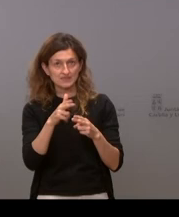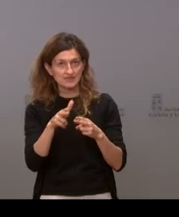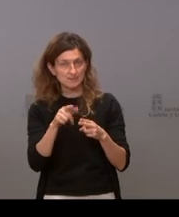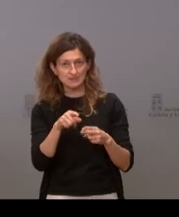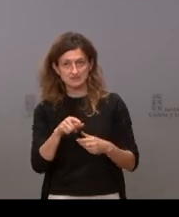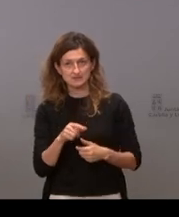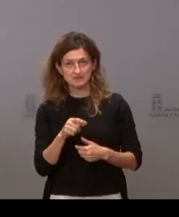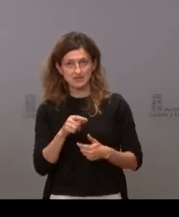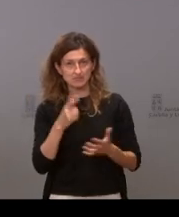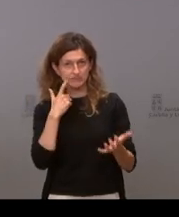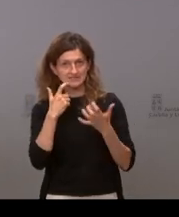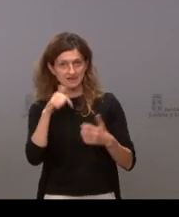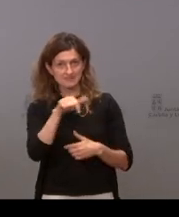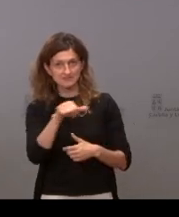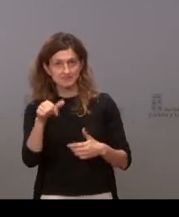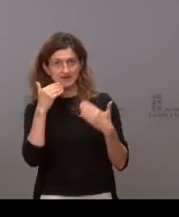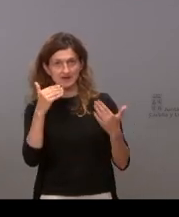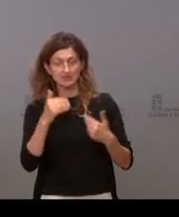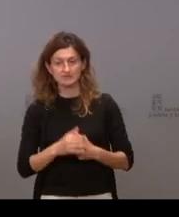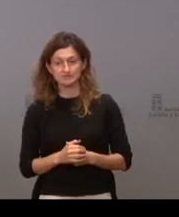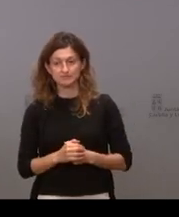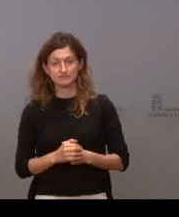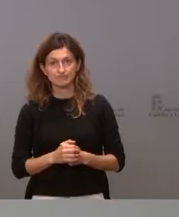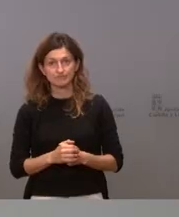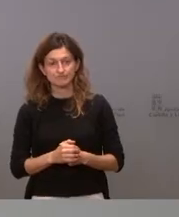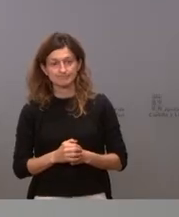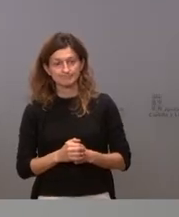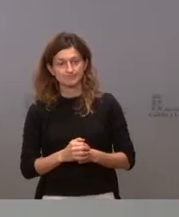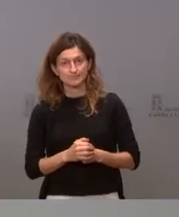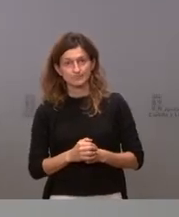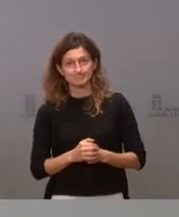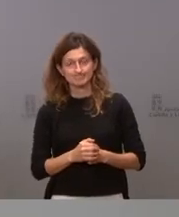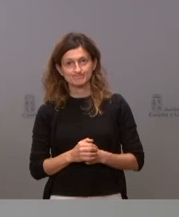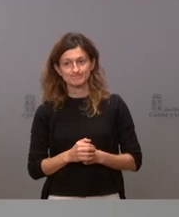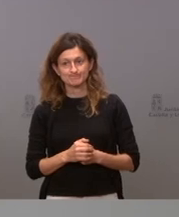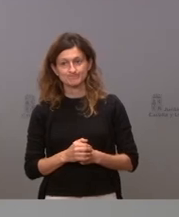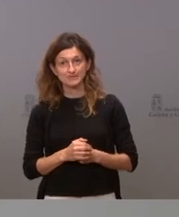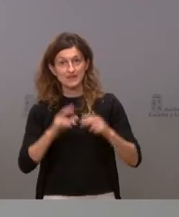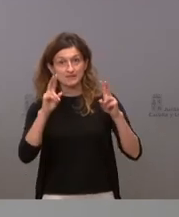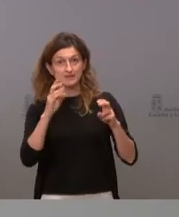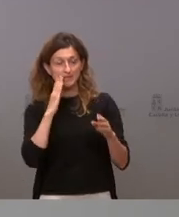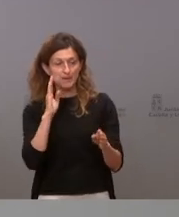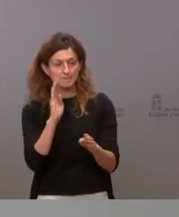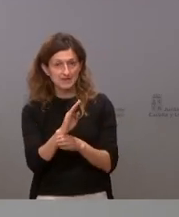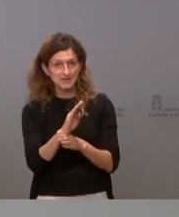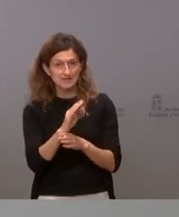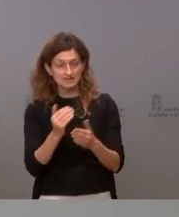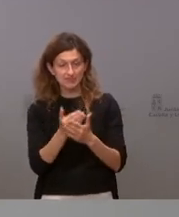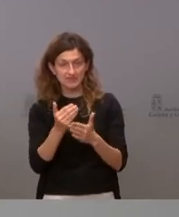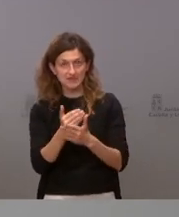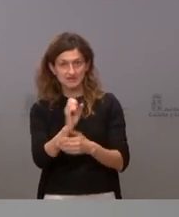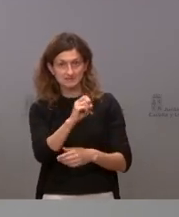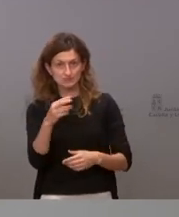destacada esta semana gracias sí, gracias respecto al tema de becas estarán en los próximos días